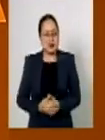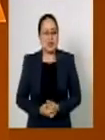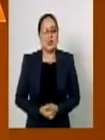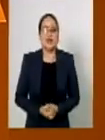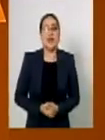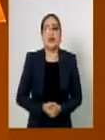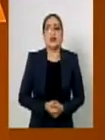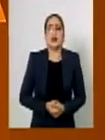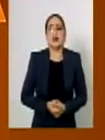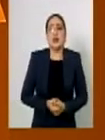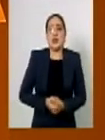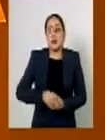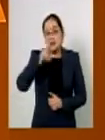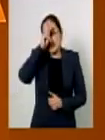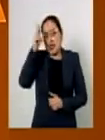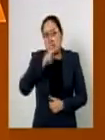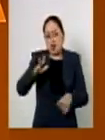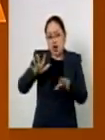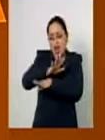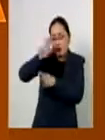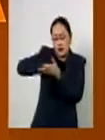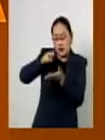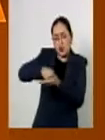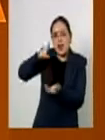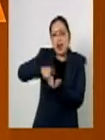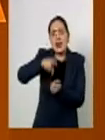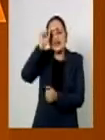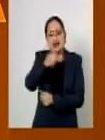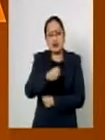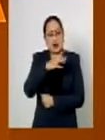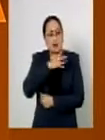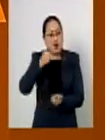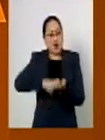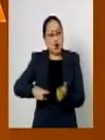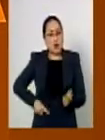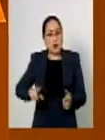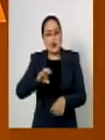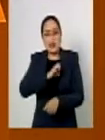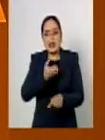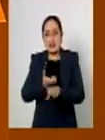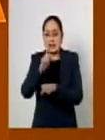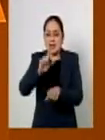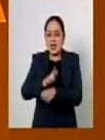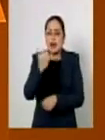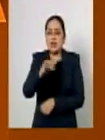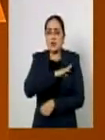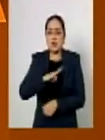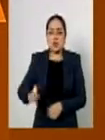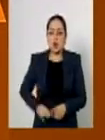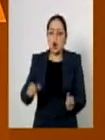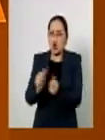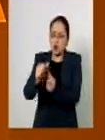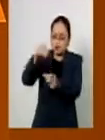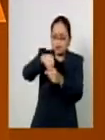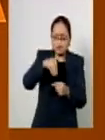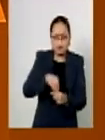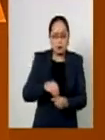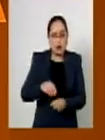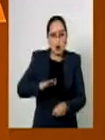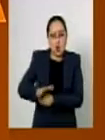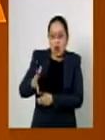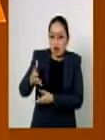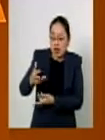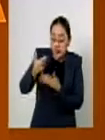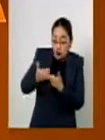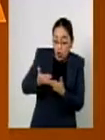más preocupante permitiría a los gobiernos estatales y municipales usar de manera discrecional los ingresos